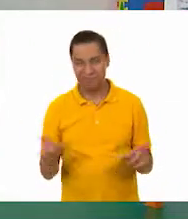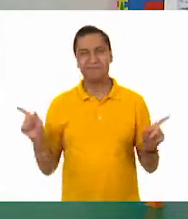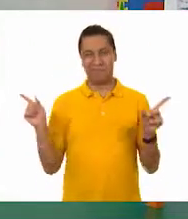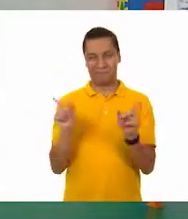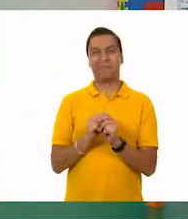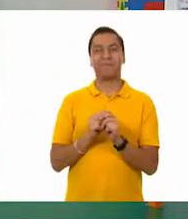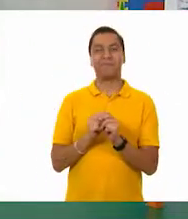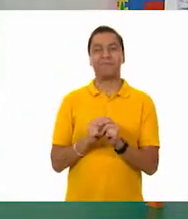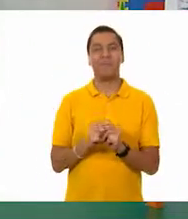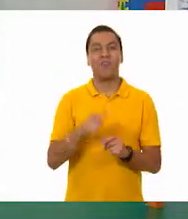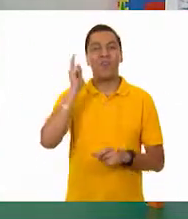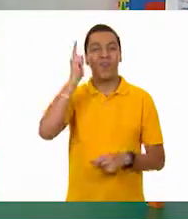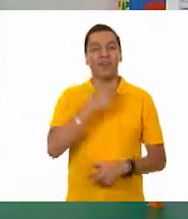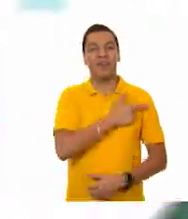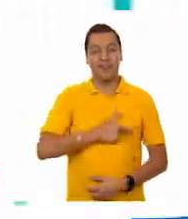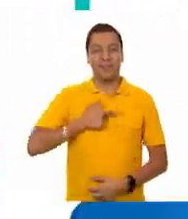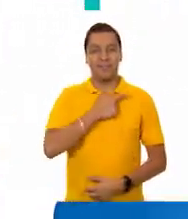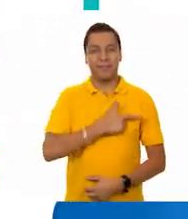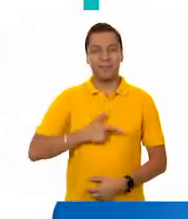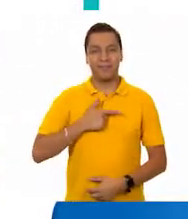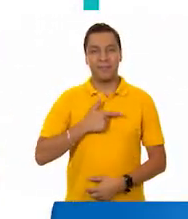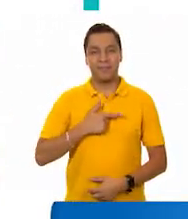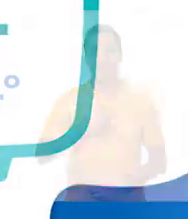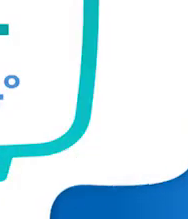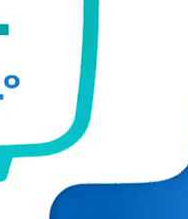Espero que lo hayan disfrutado tanto como nosotros.